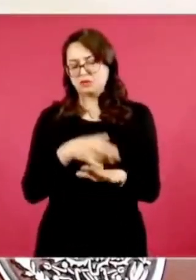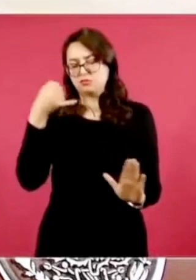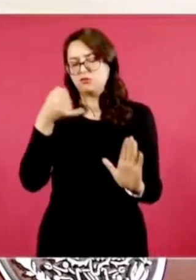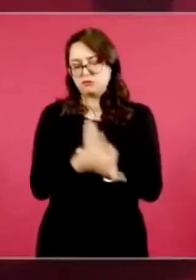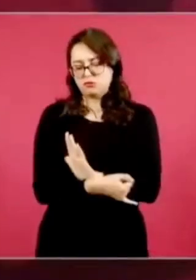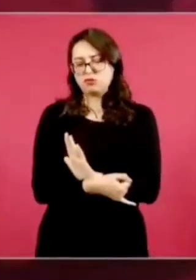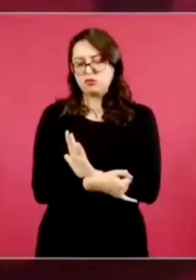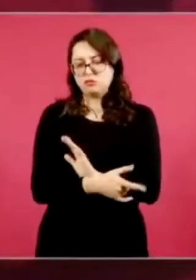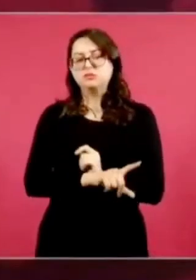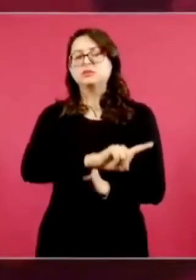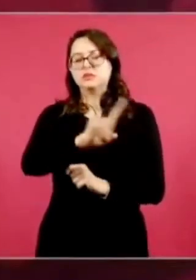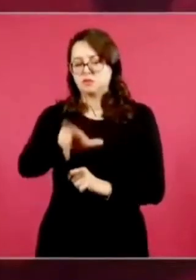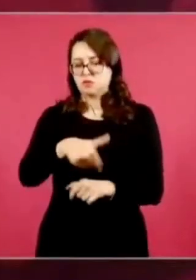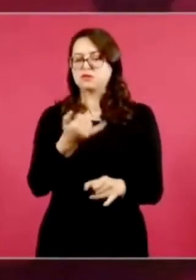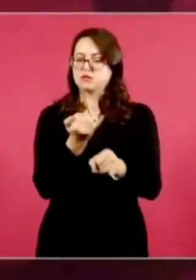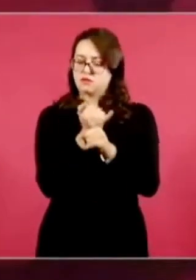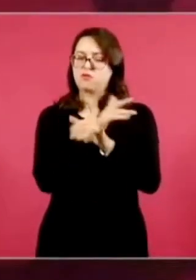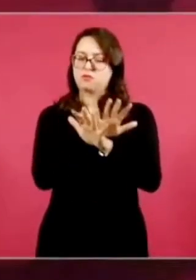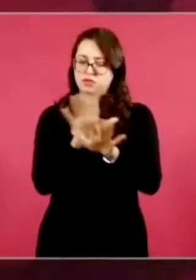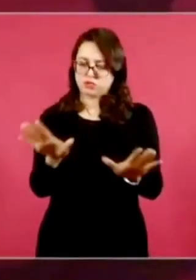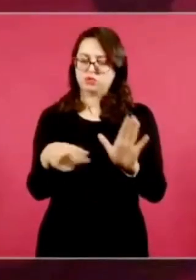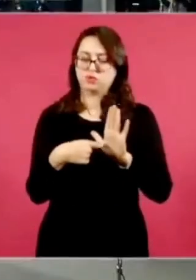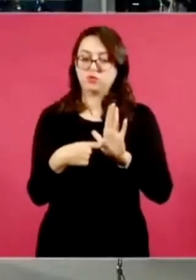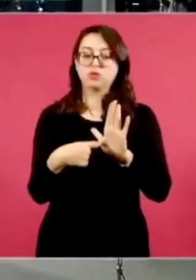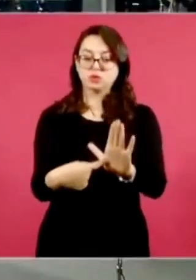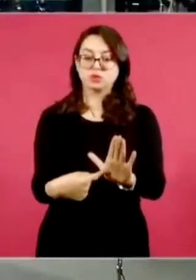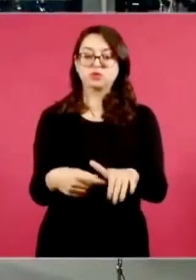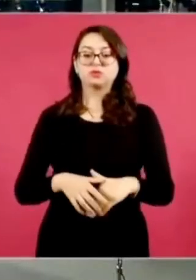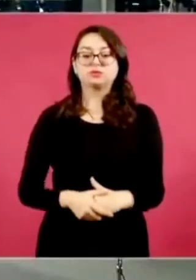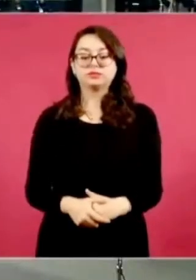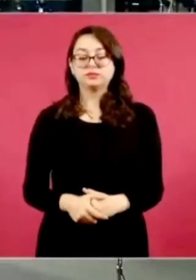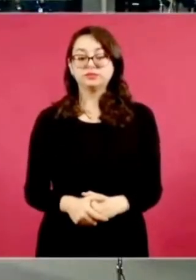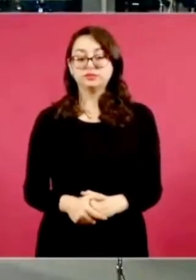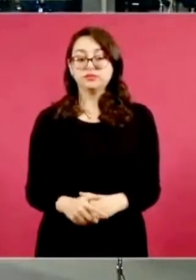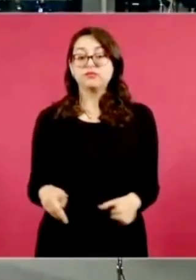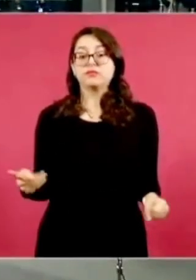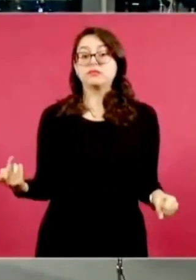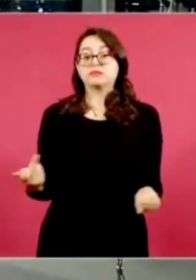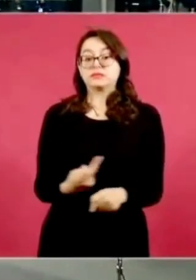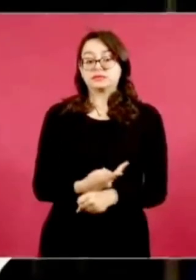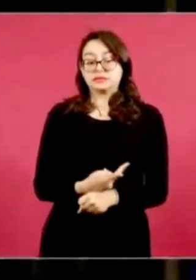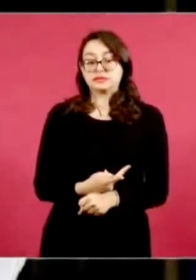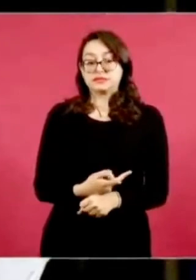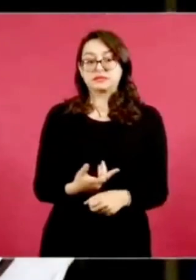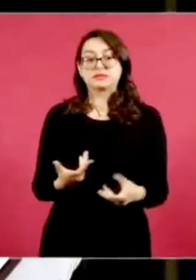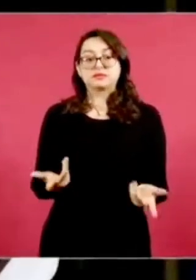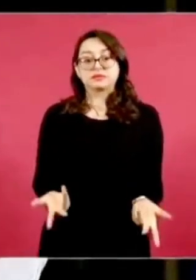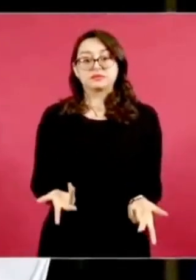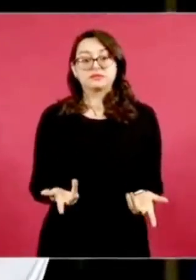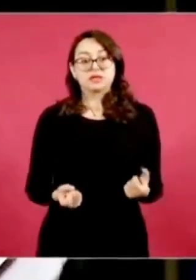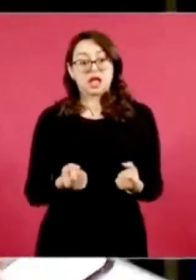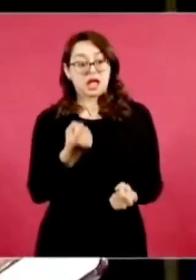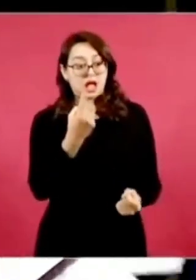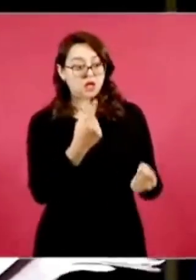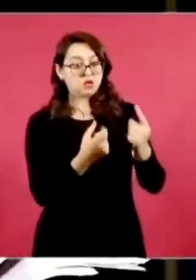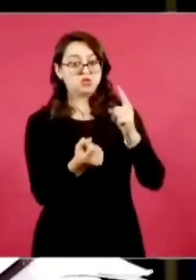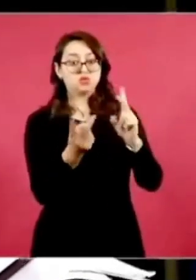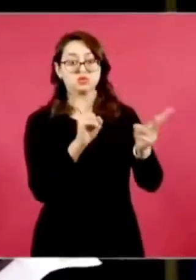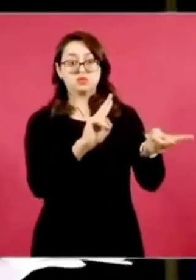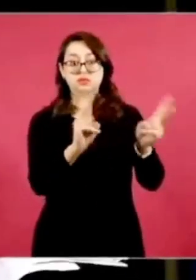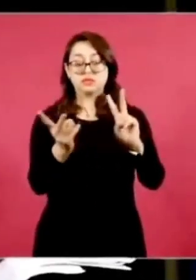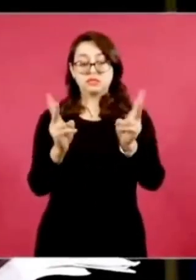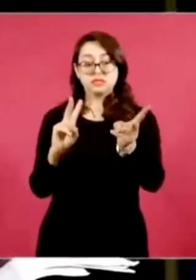lo vamos a dar a conocer. Justo porque vecinos comentaban que había sido por el tema que en estas alcaldías,